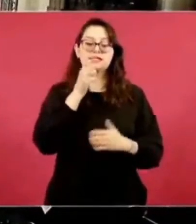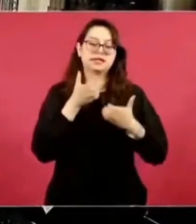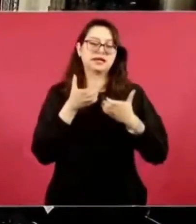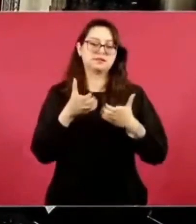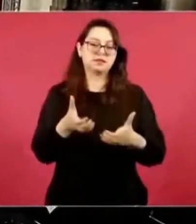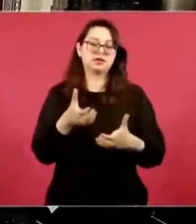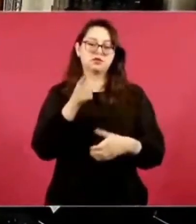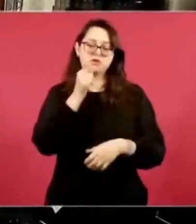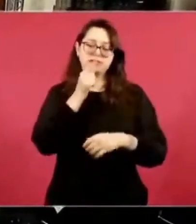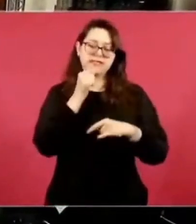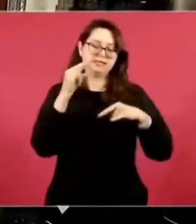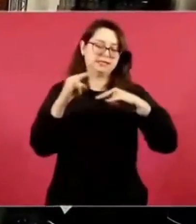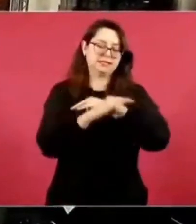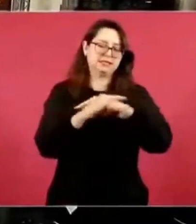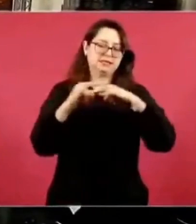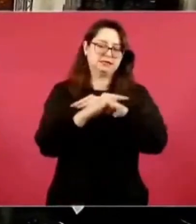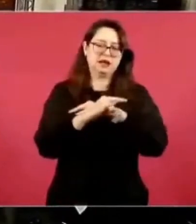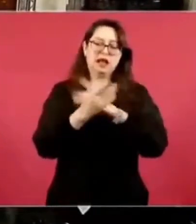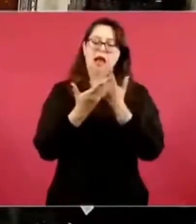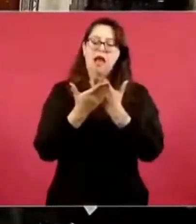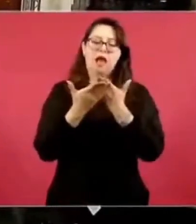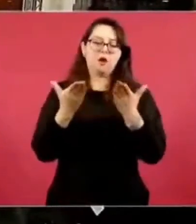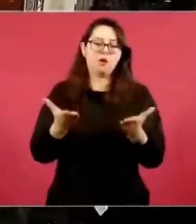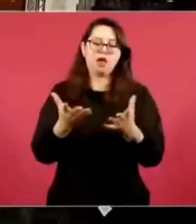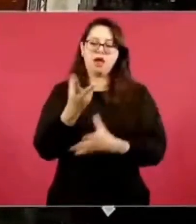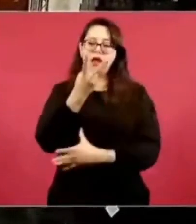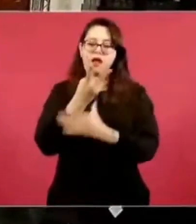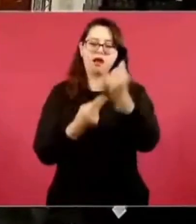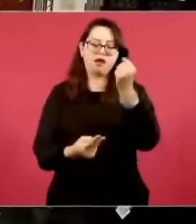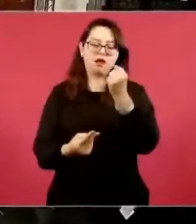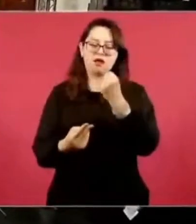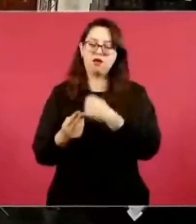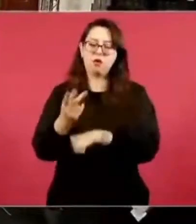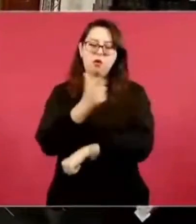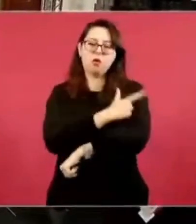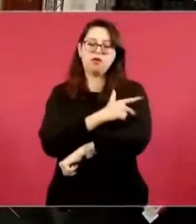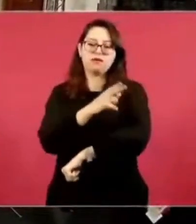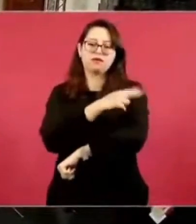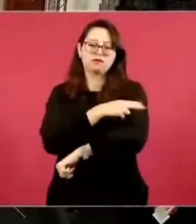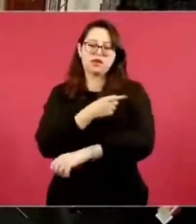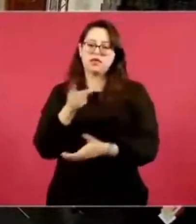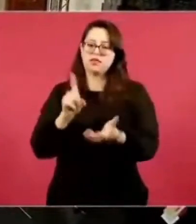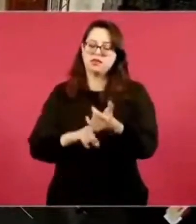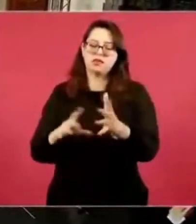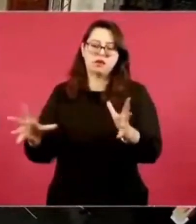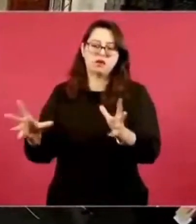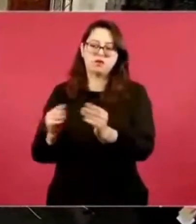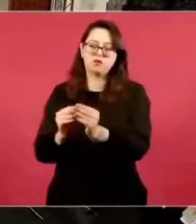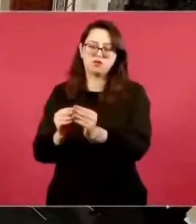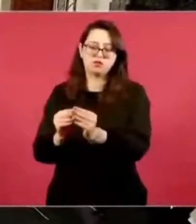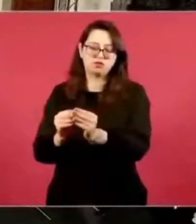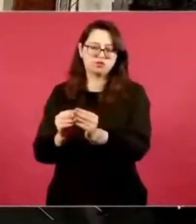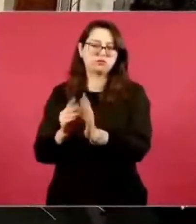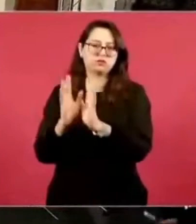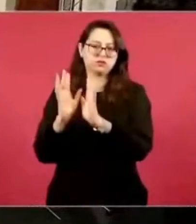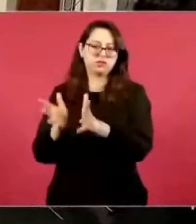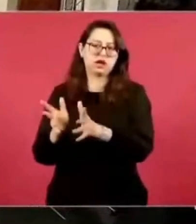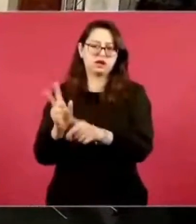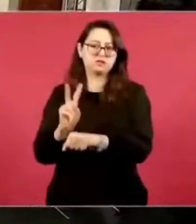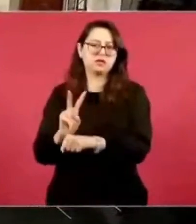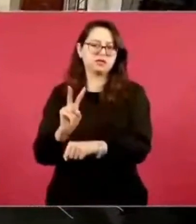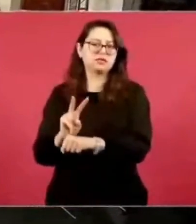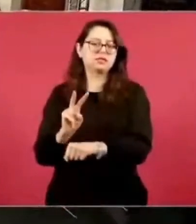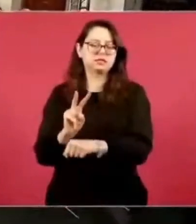está actuando. Desde la vez pasada, no sé si